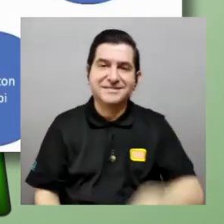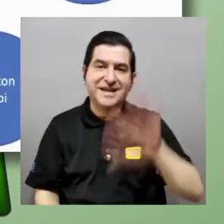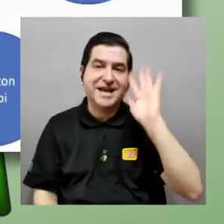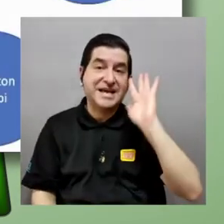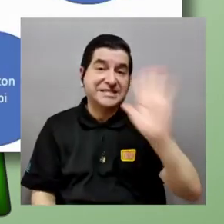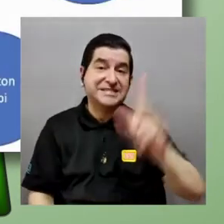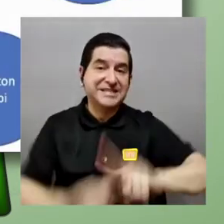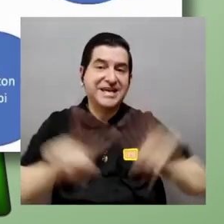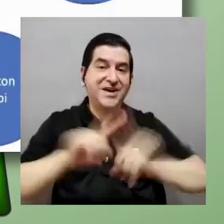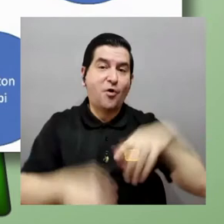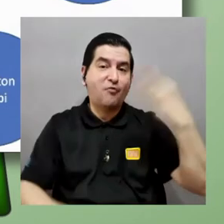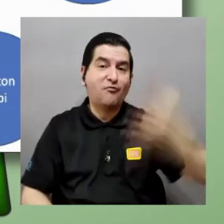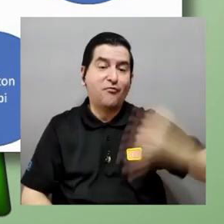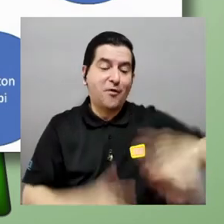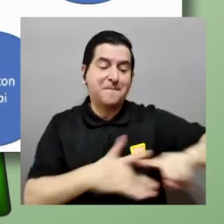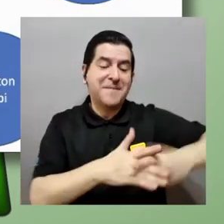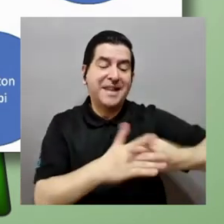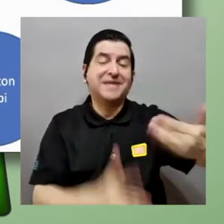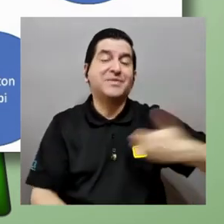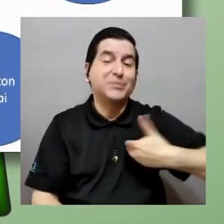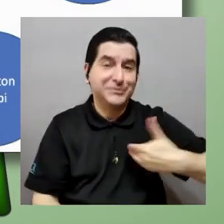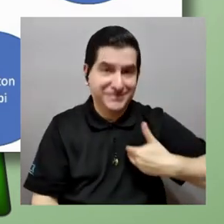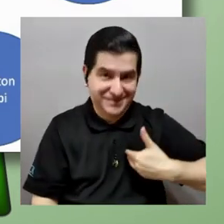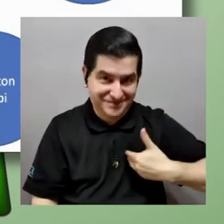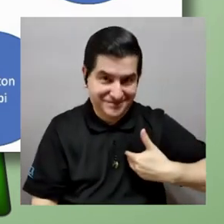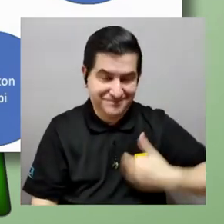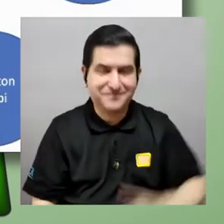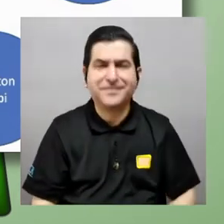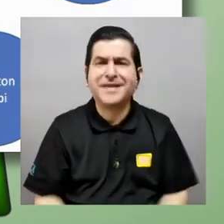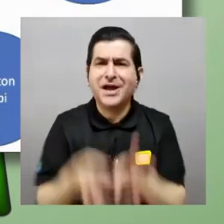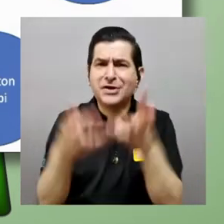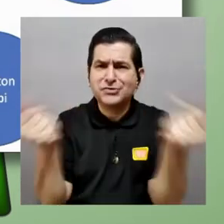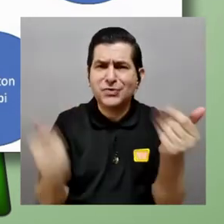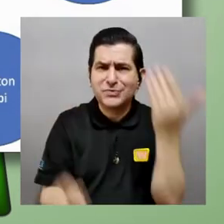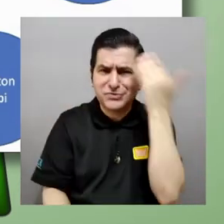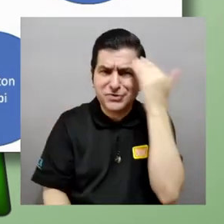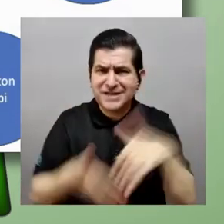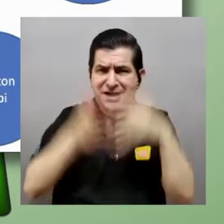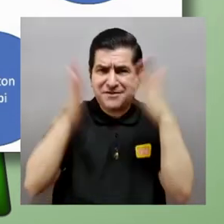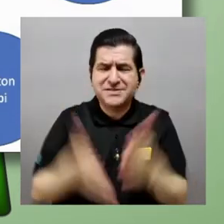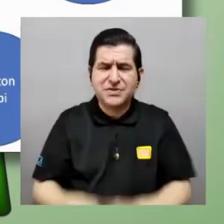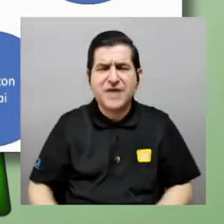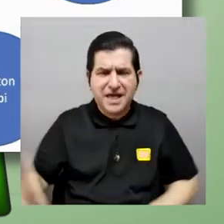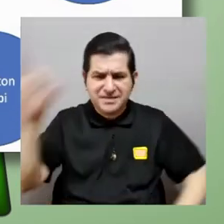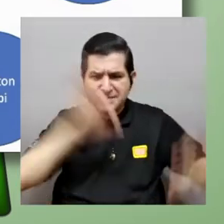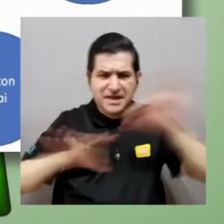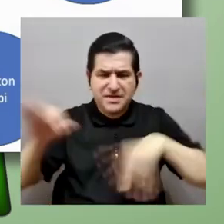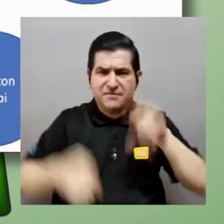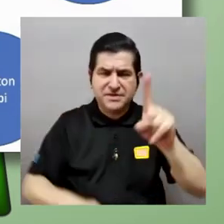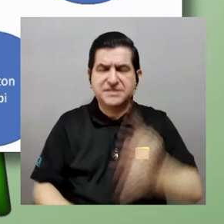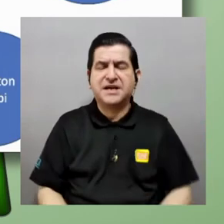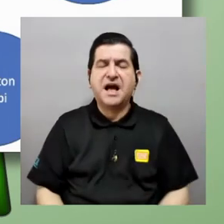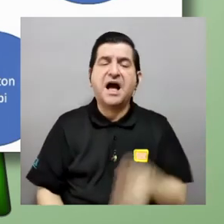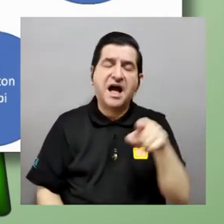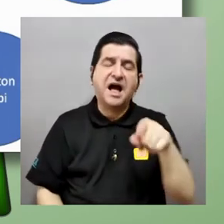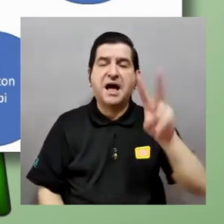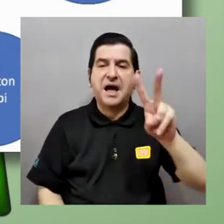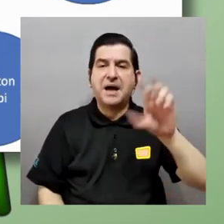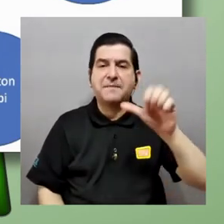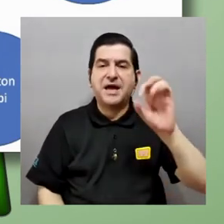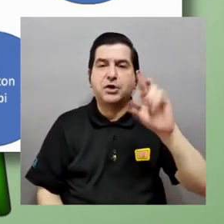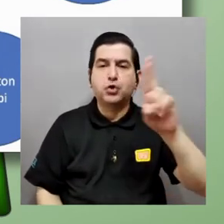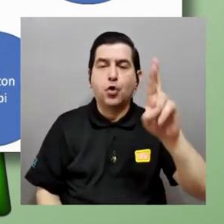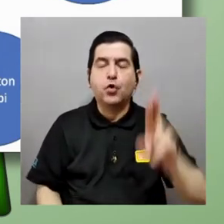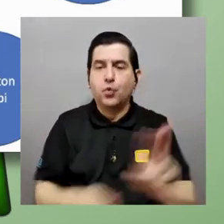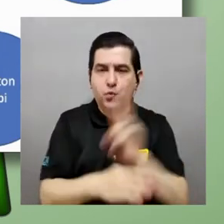partir de los cinco distintos formalismos de la mecánica la solución que conoce un estudiante de física 1 viene por la solución